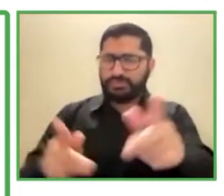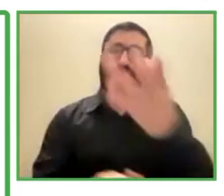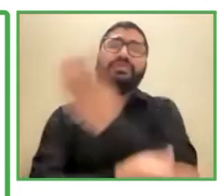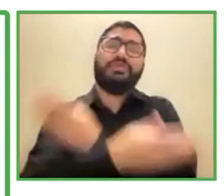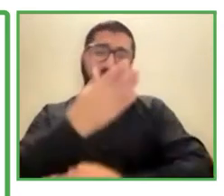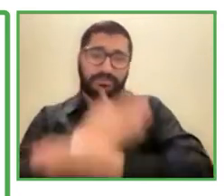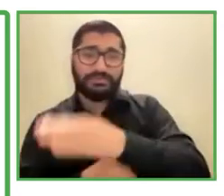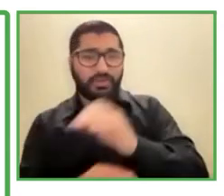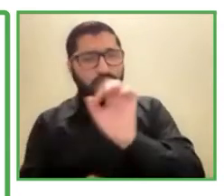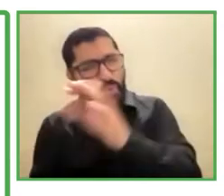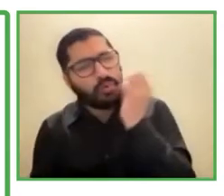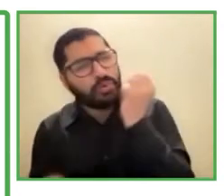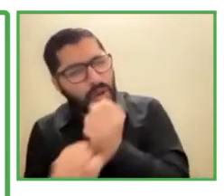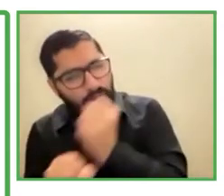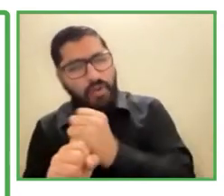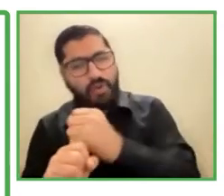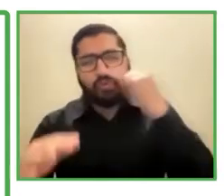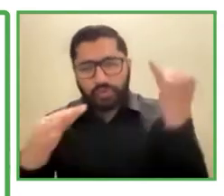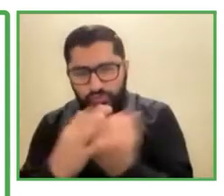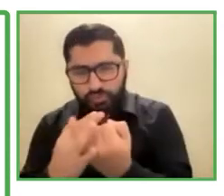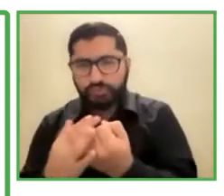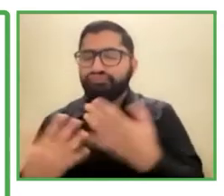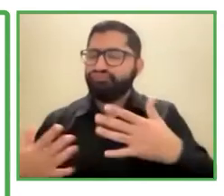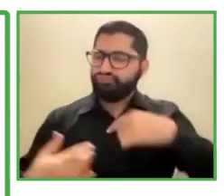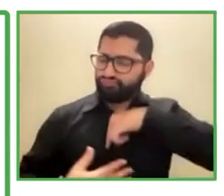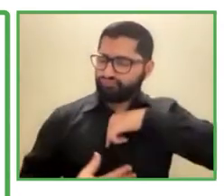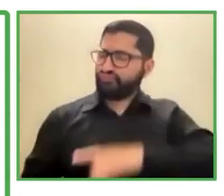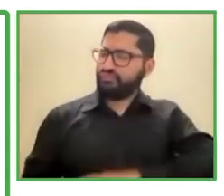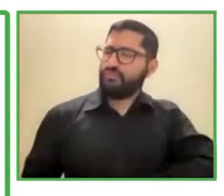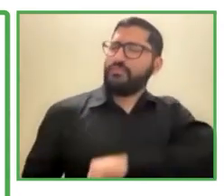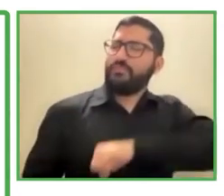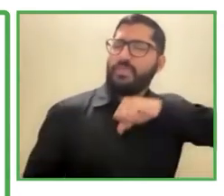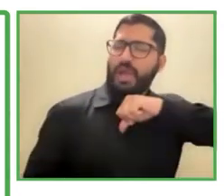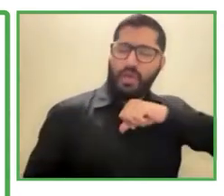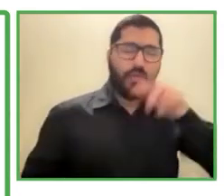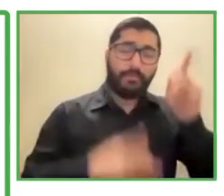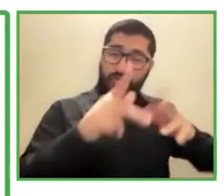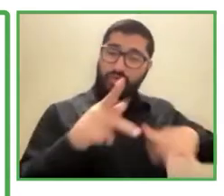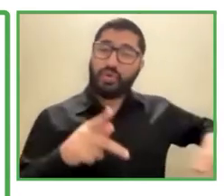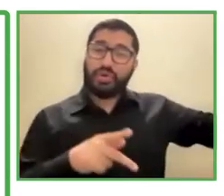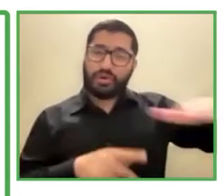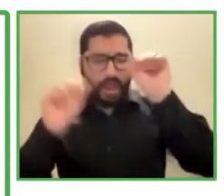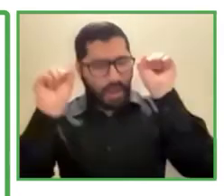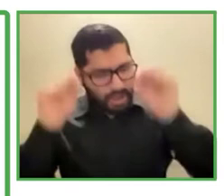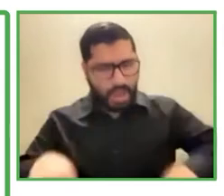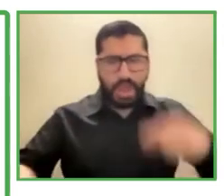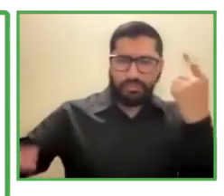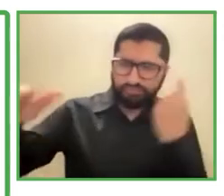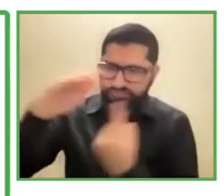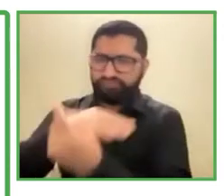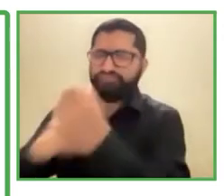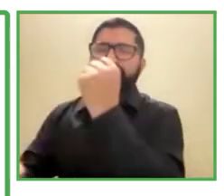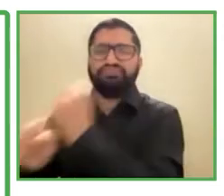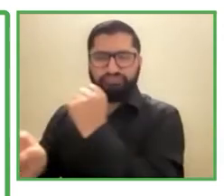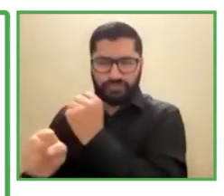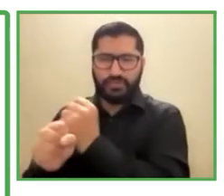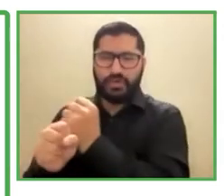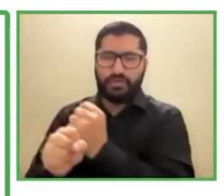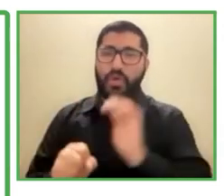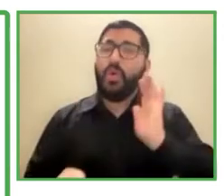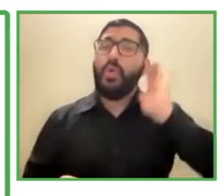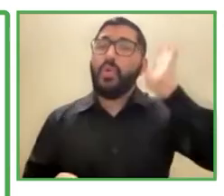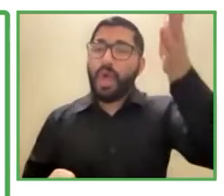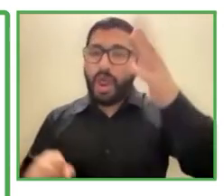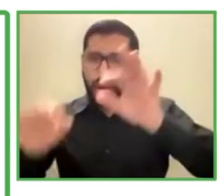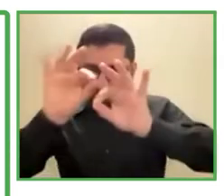¿no es cierto?, a las personas que se incorporan. Y finalmente, la medición de la cultura, ¿no es cierto?, inclusiva. Esta medición de la